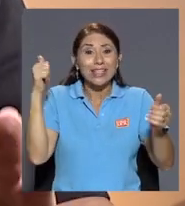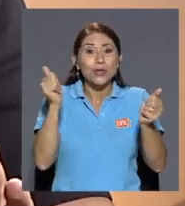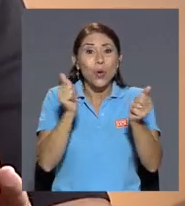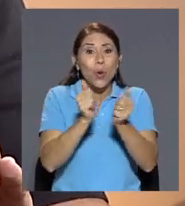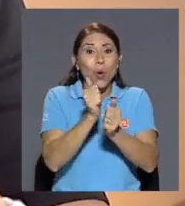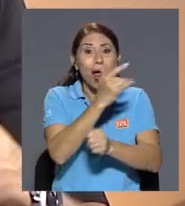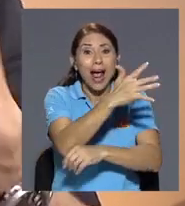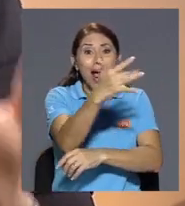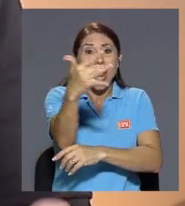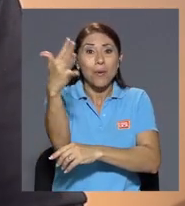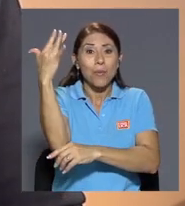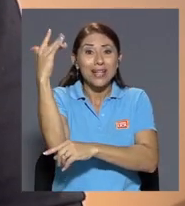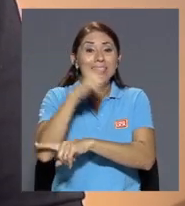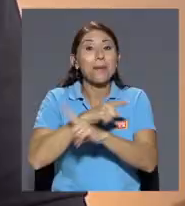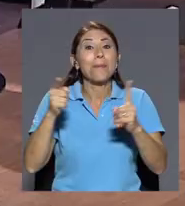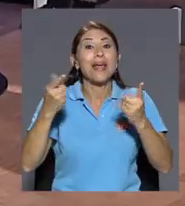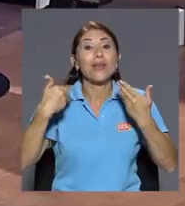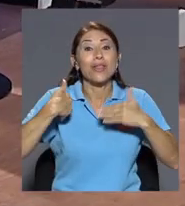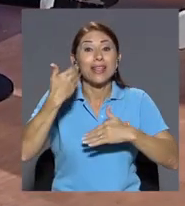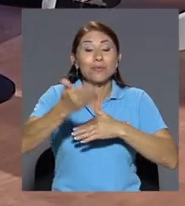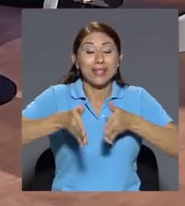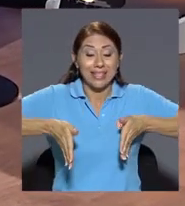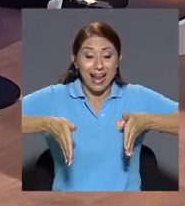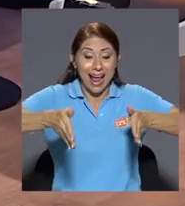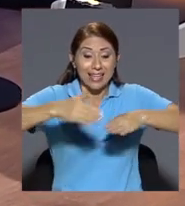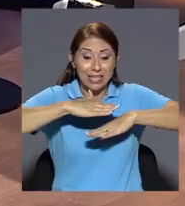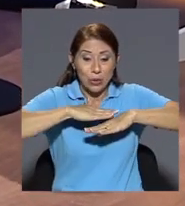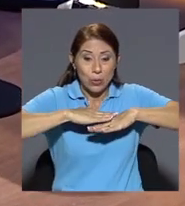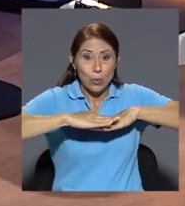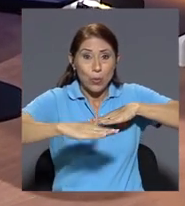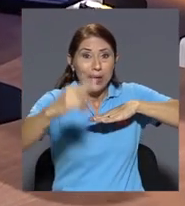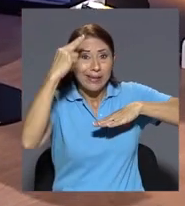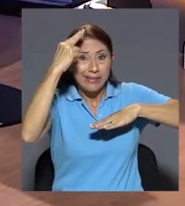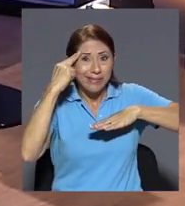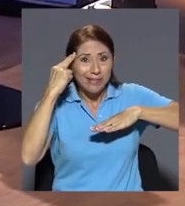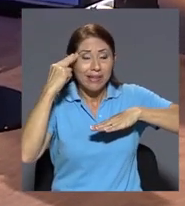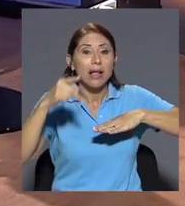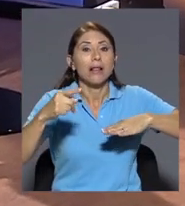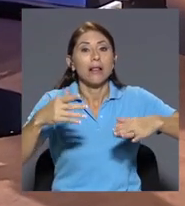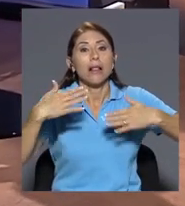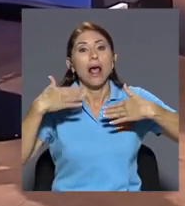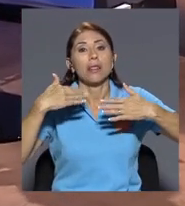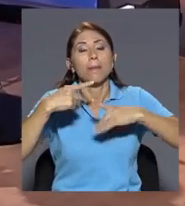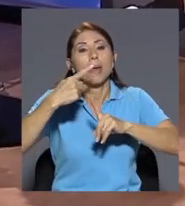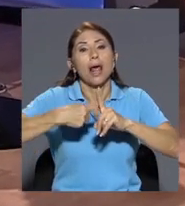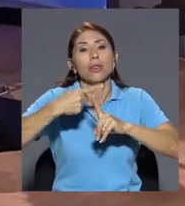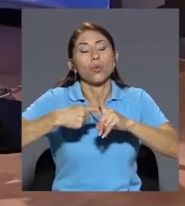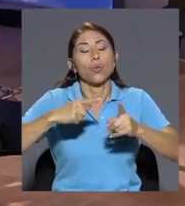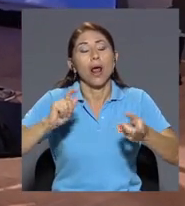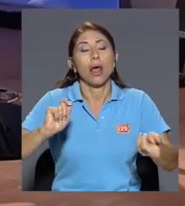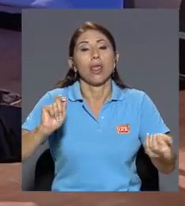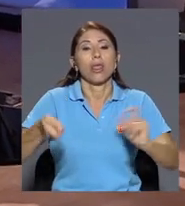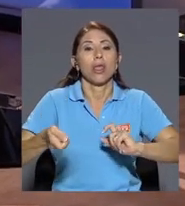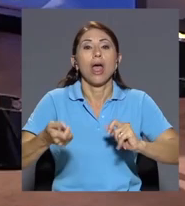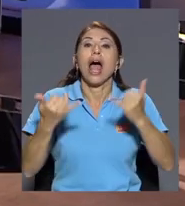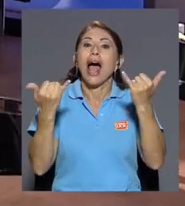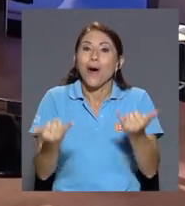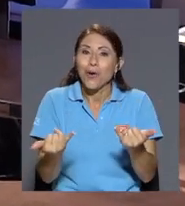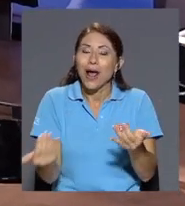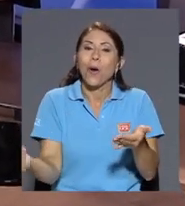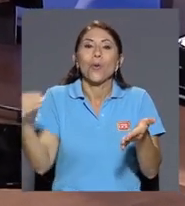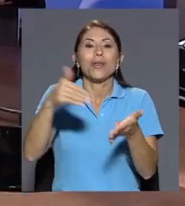eso afectó grandemente la temperatura de la ciudad entonces ahora hay un proyecto de rearborización nueva de la ciudad